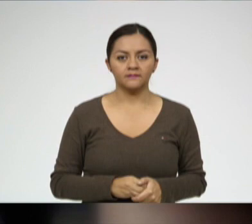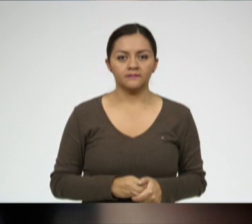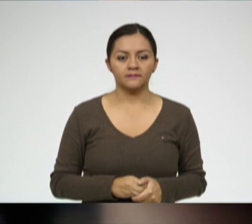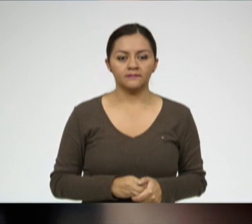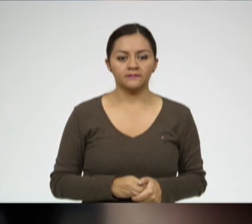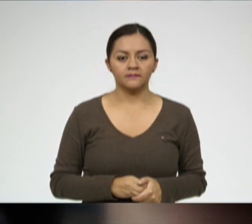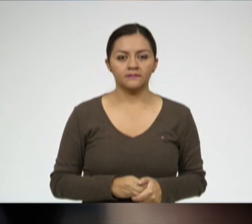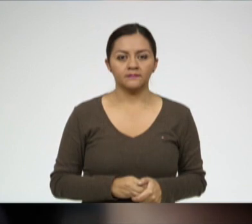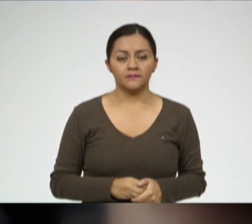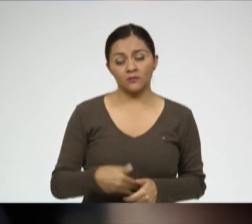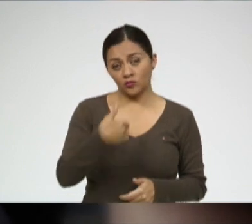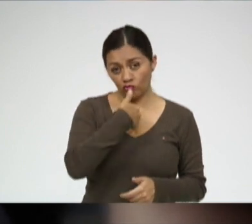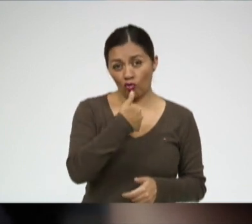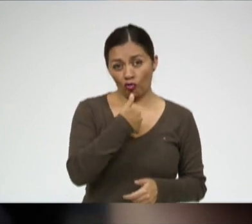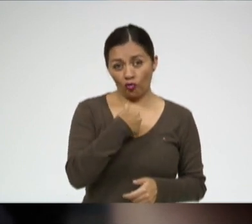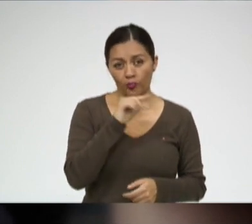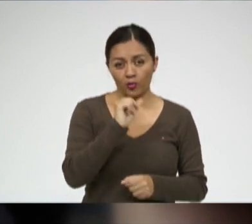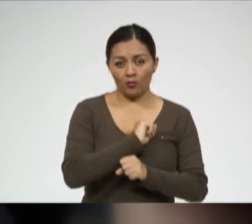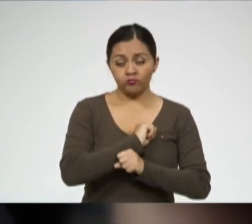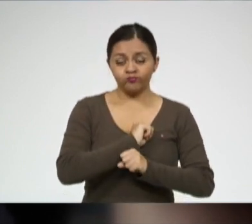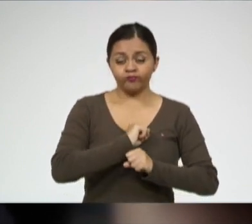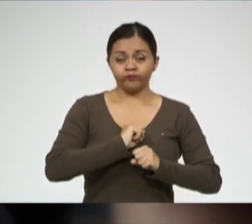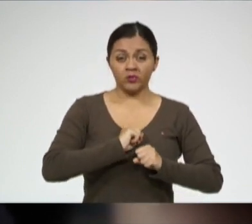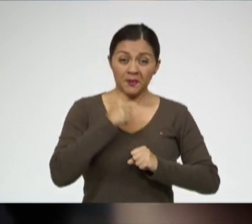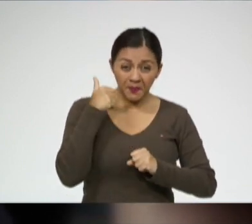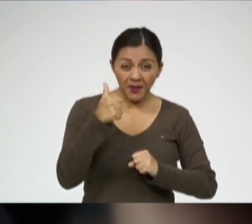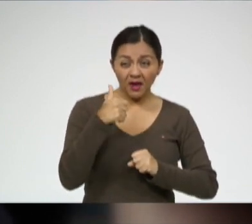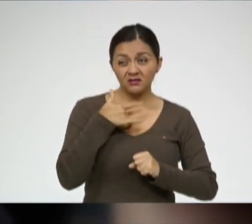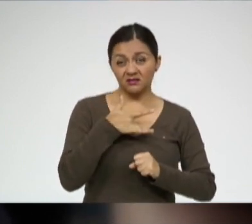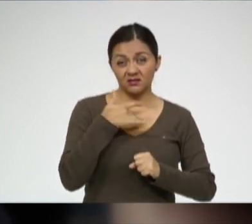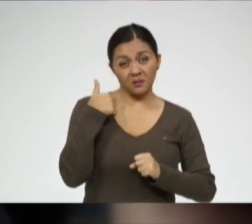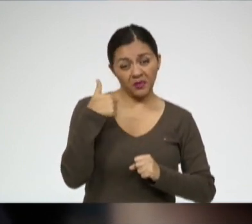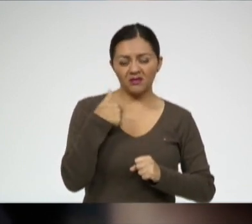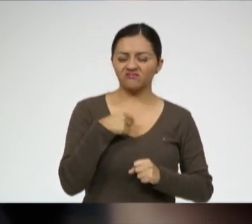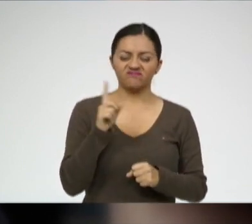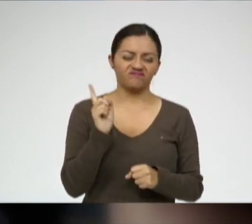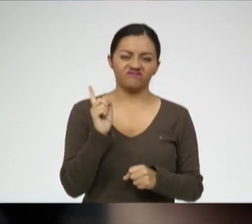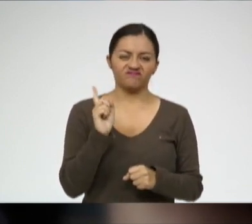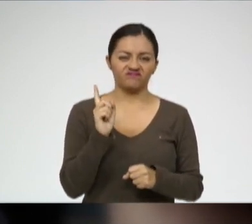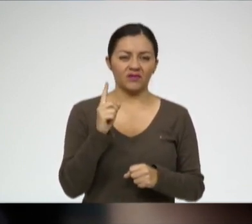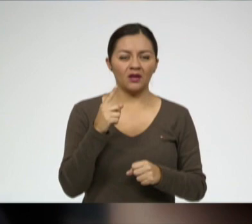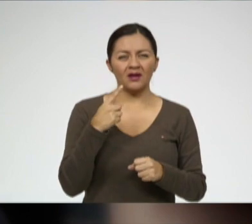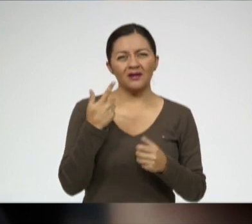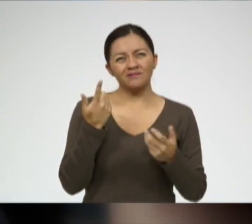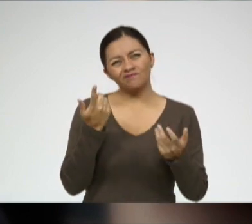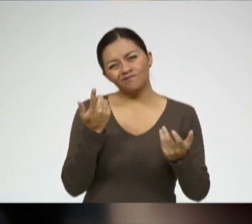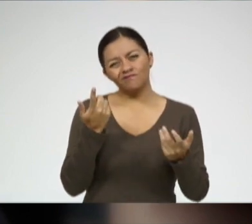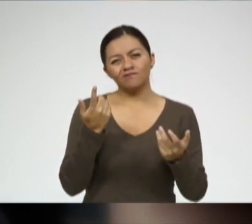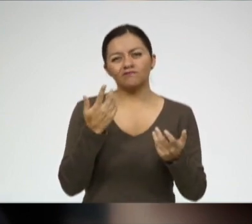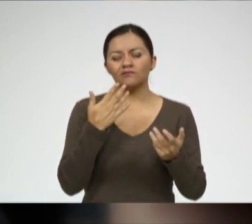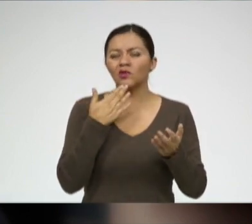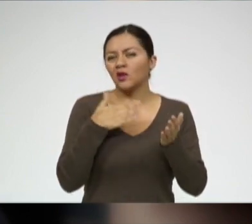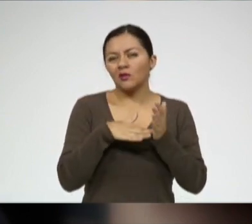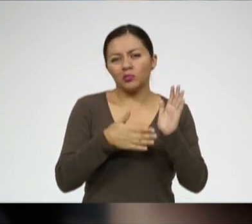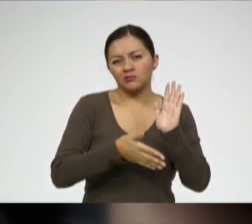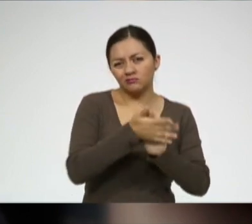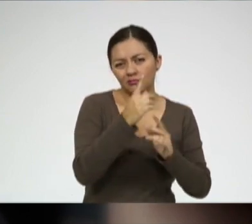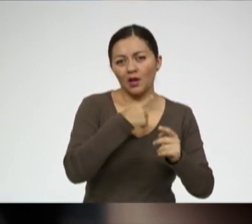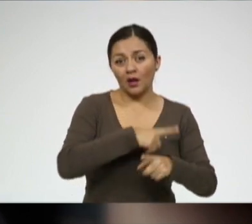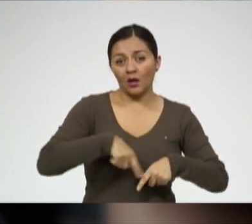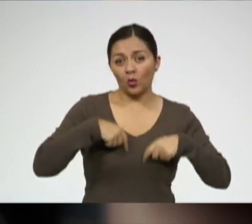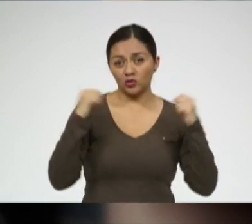Con mi sobrepeso yo me siento incómodo en algunos aspectos. Cuando voy a hacer educación